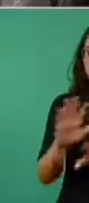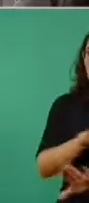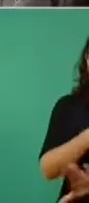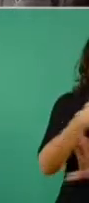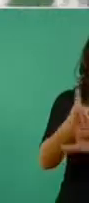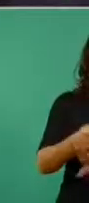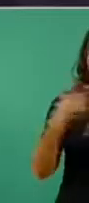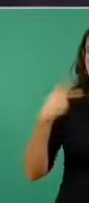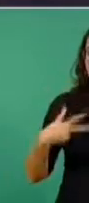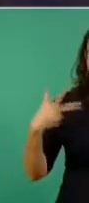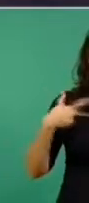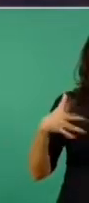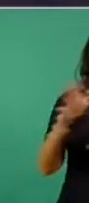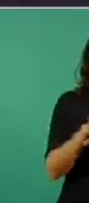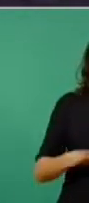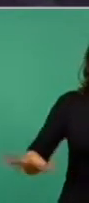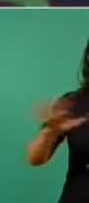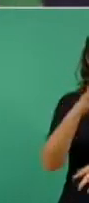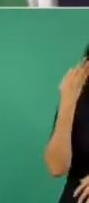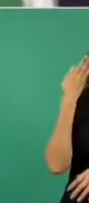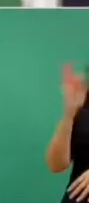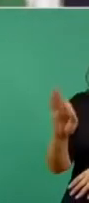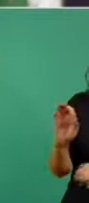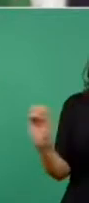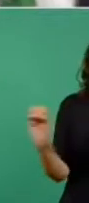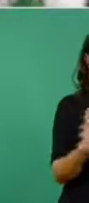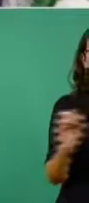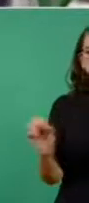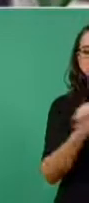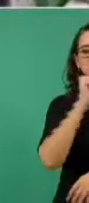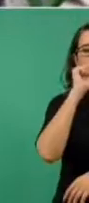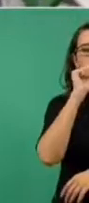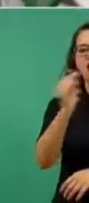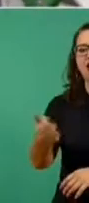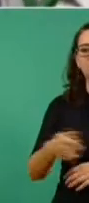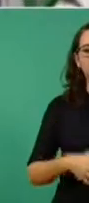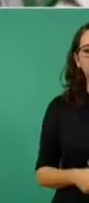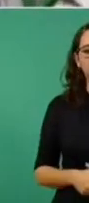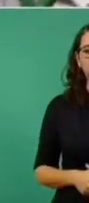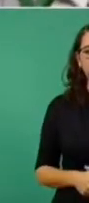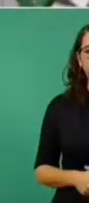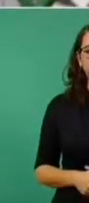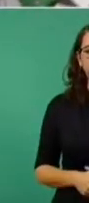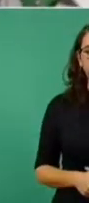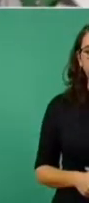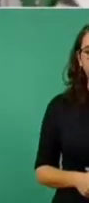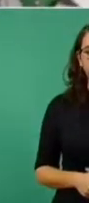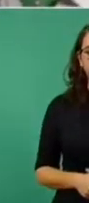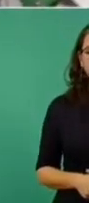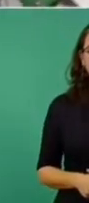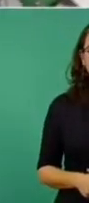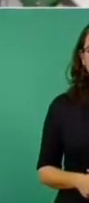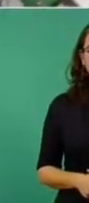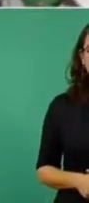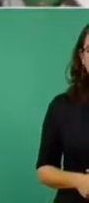y no votaron